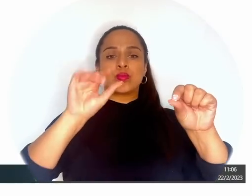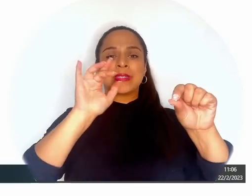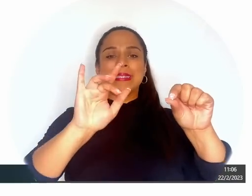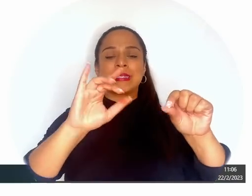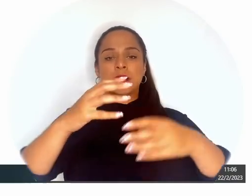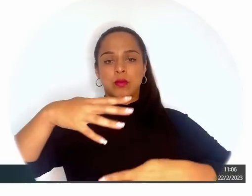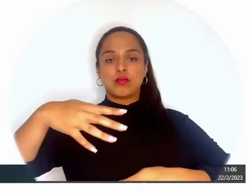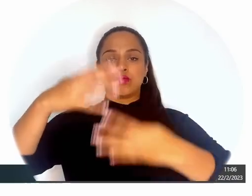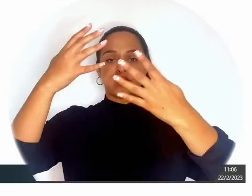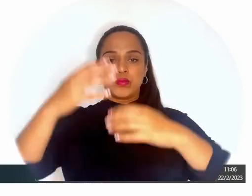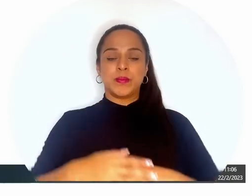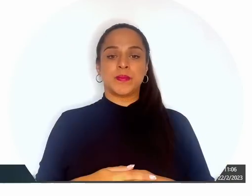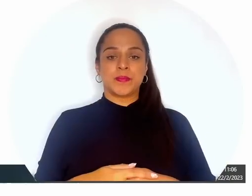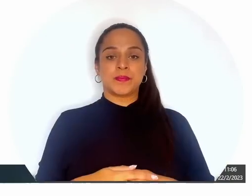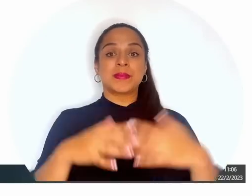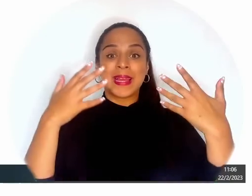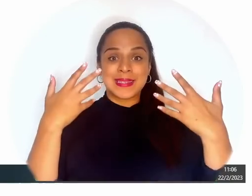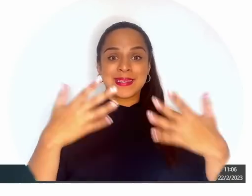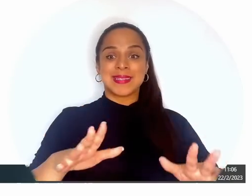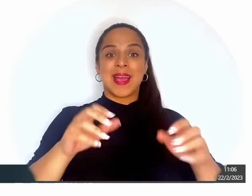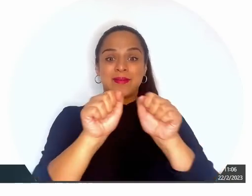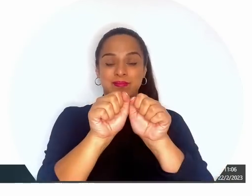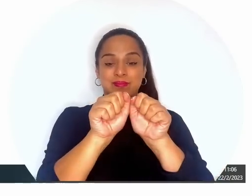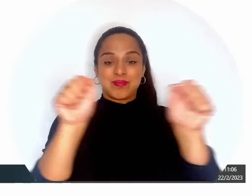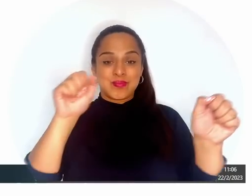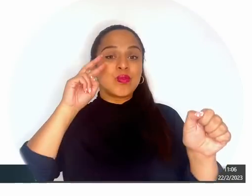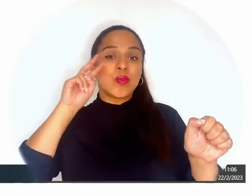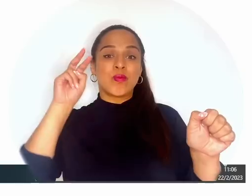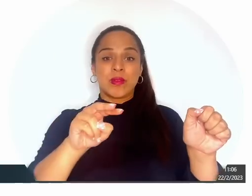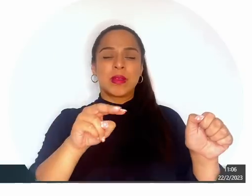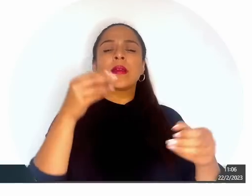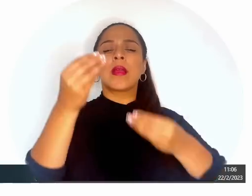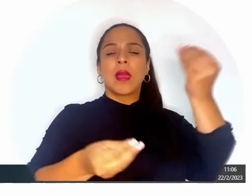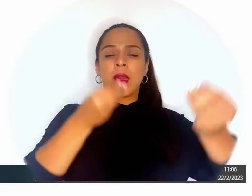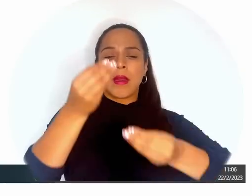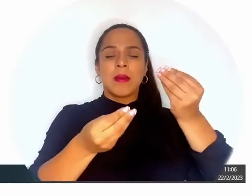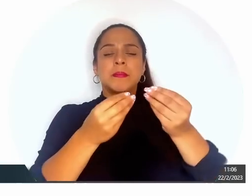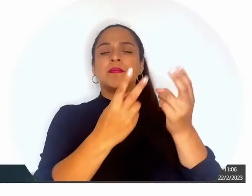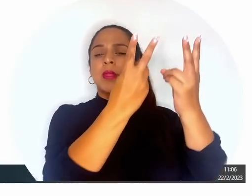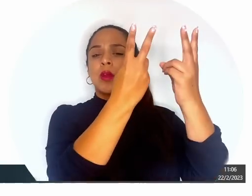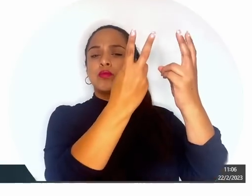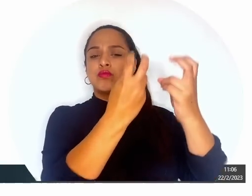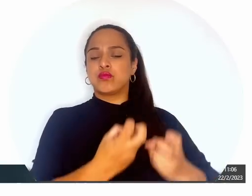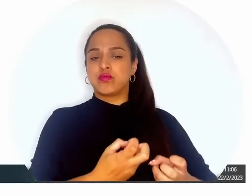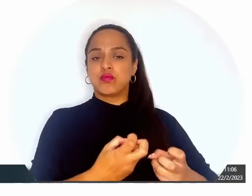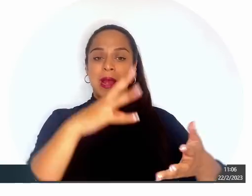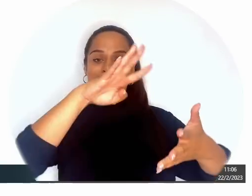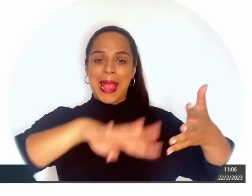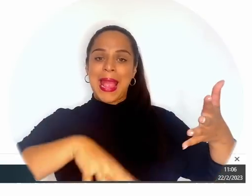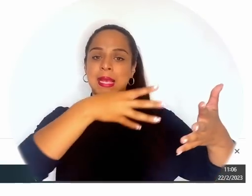Listos. Ya llegamos a la pantalla principal. ¿Qué vamos a realizar? Lo primero es descargar la plantilla en Excel.